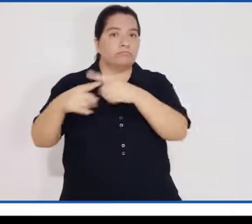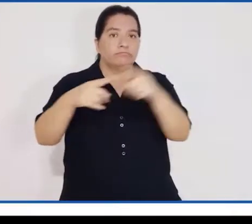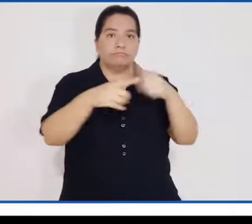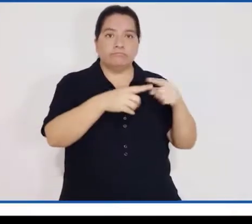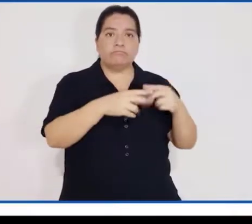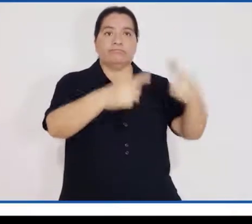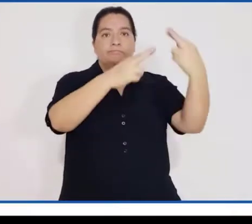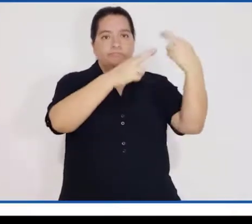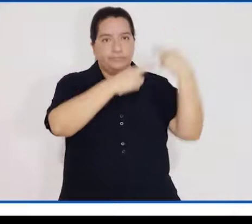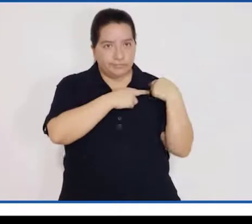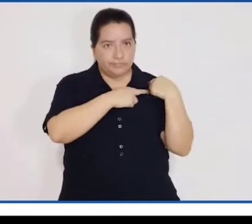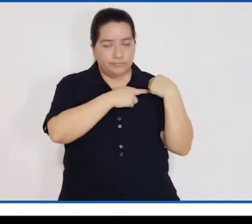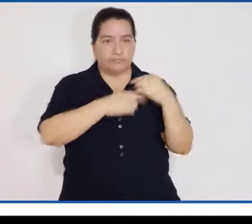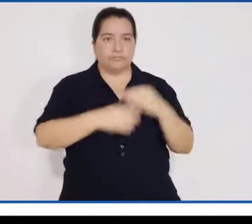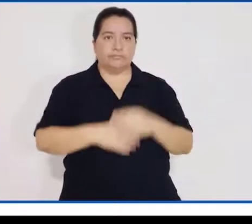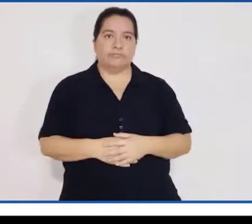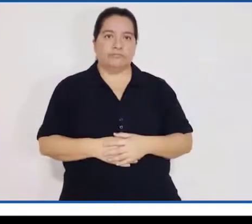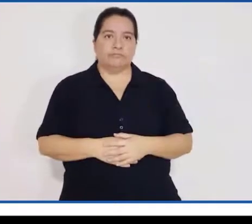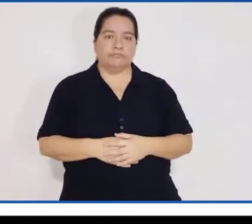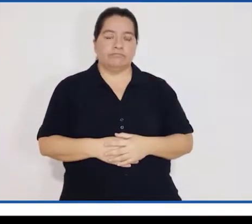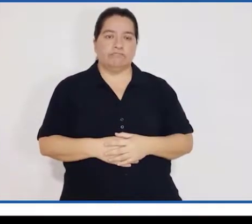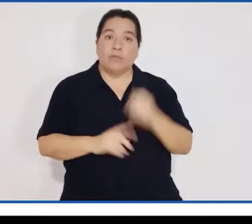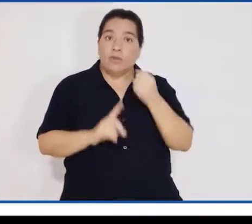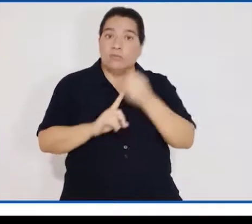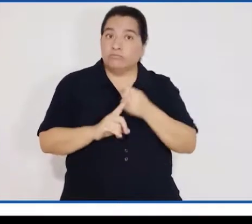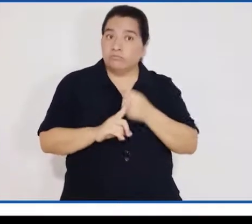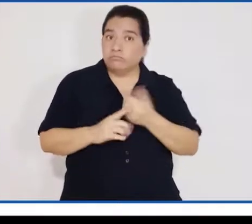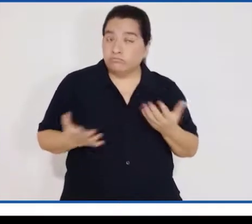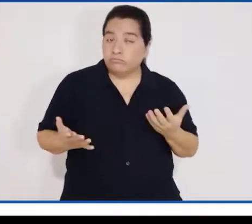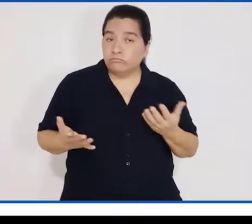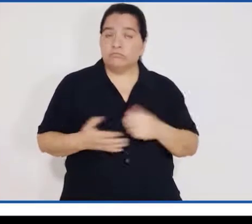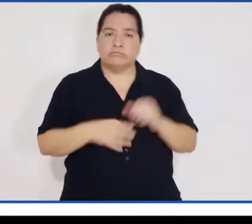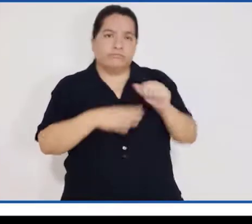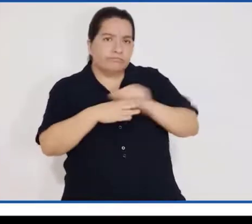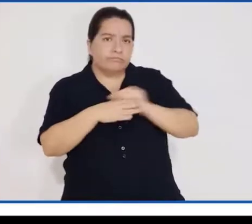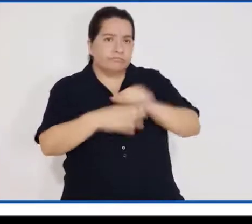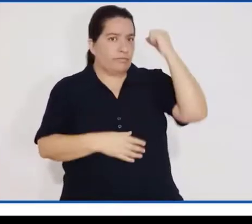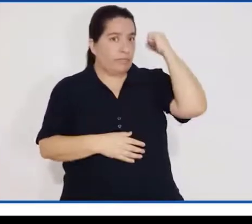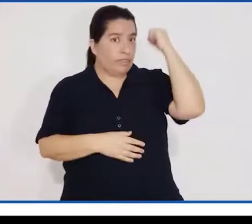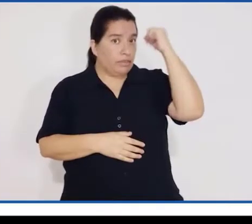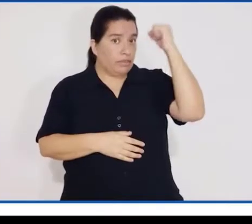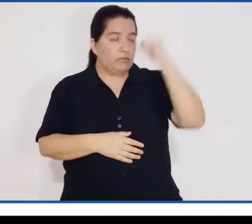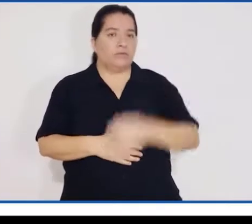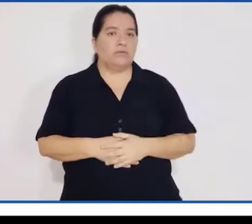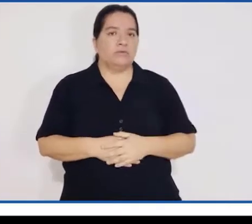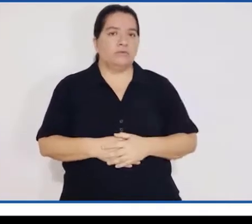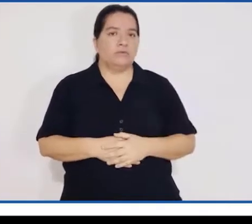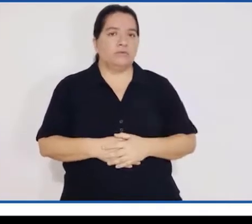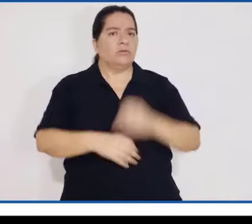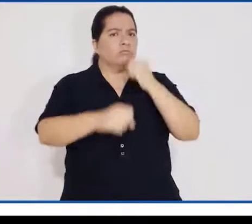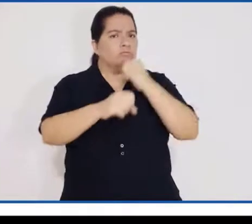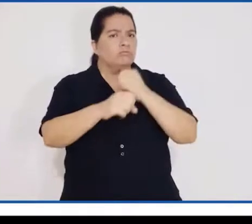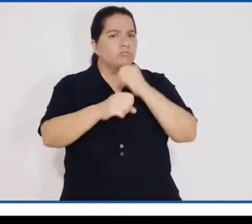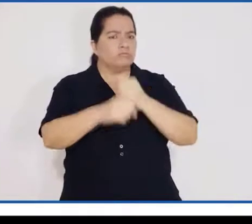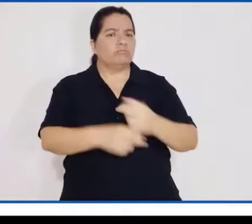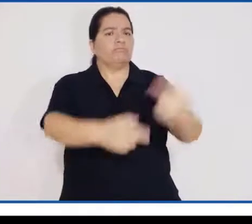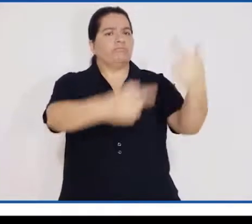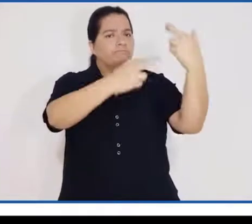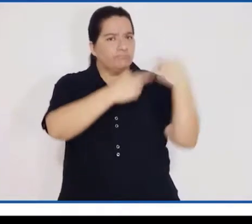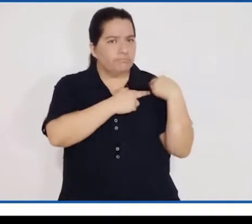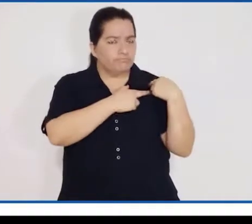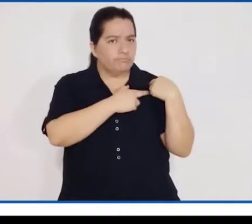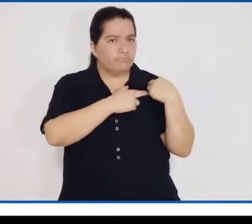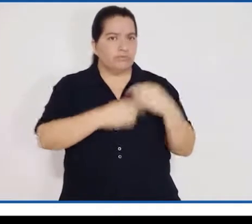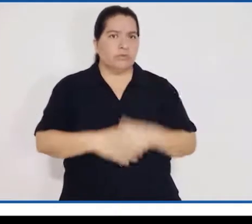responsabilidades, como exigir y ejercer derechos y cumplir con los deberes que